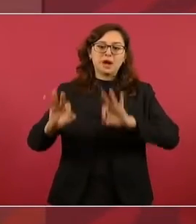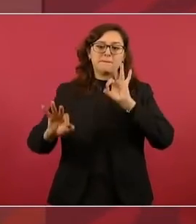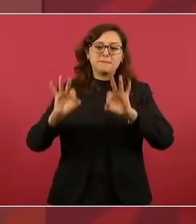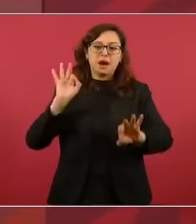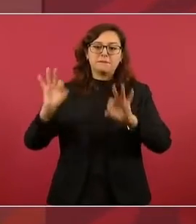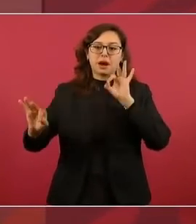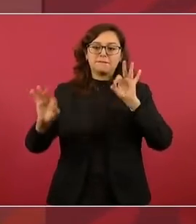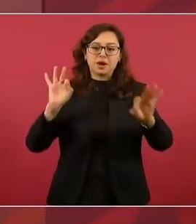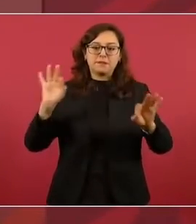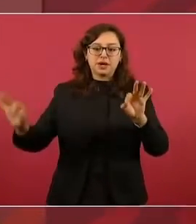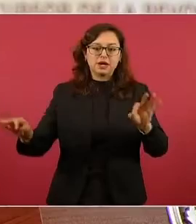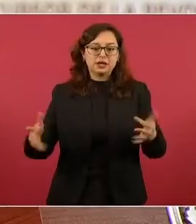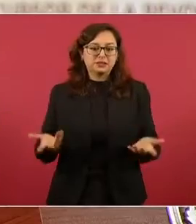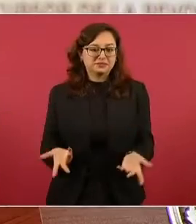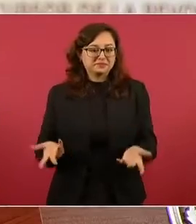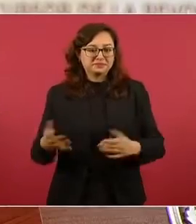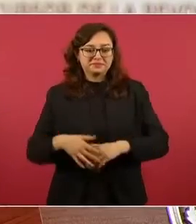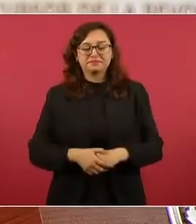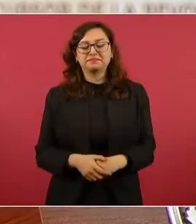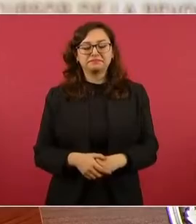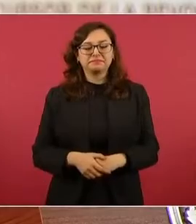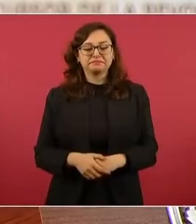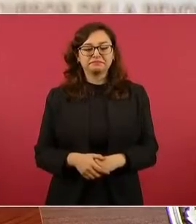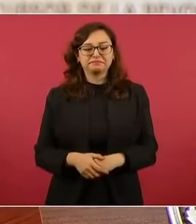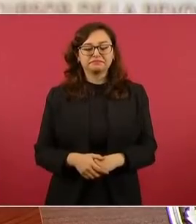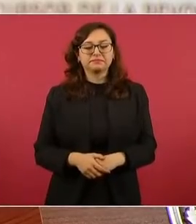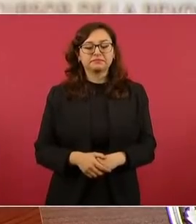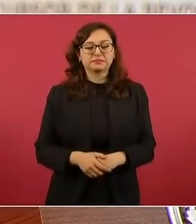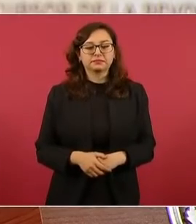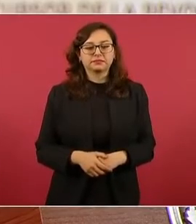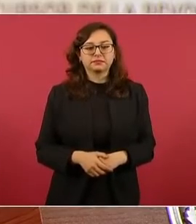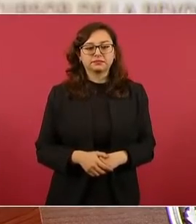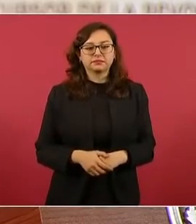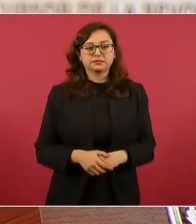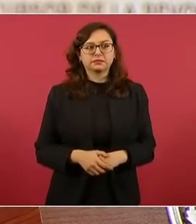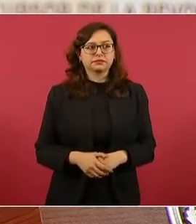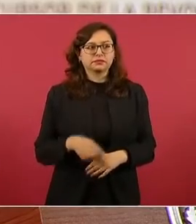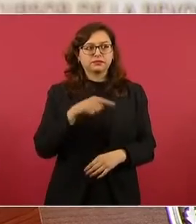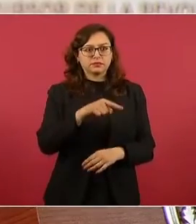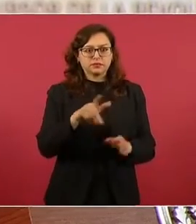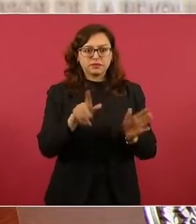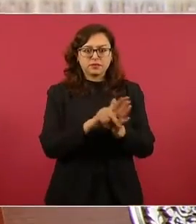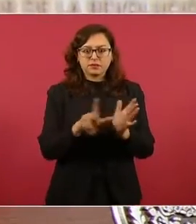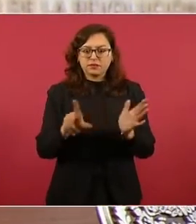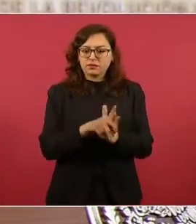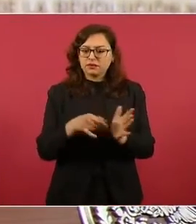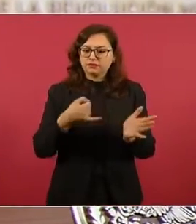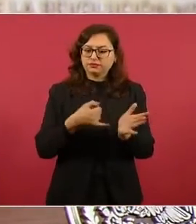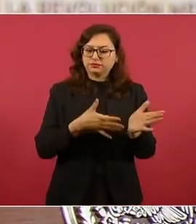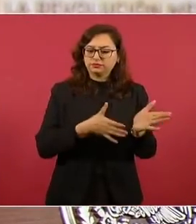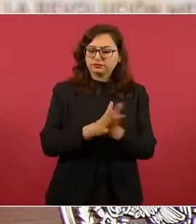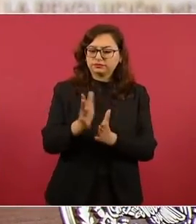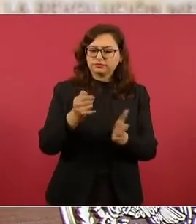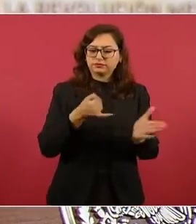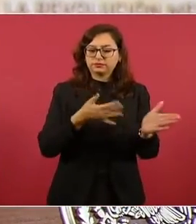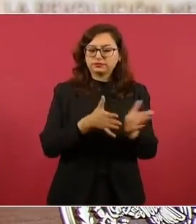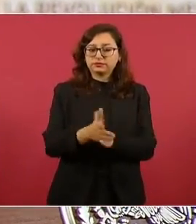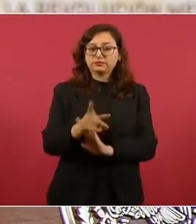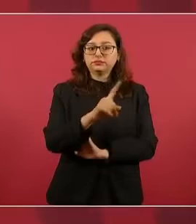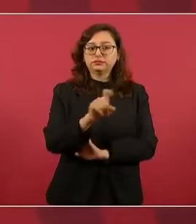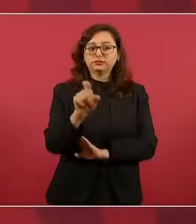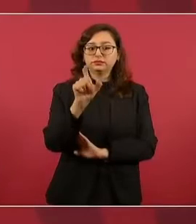tener un tiraje de más de 120